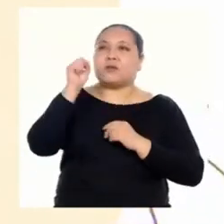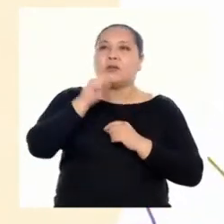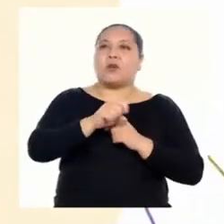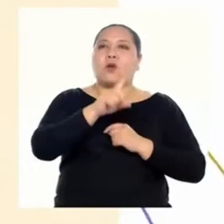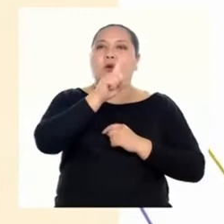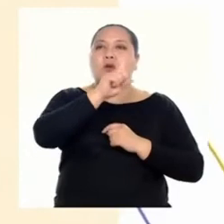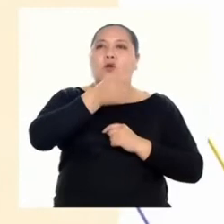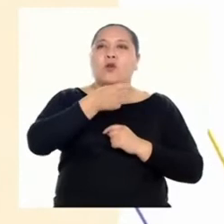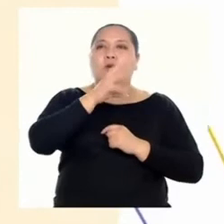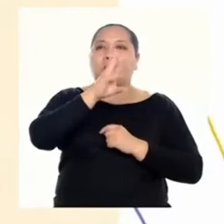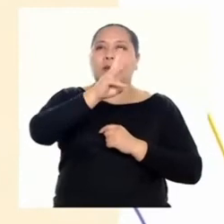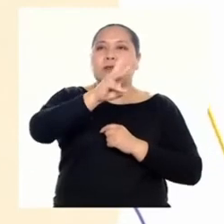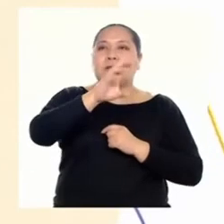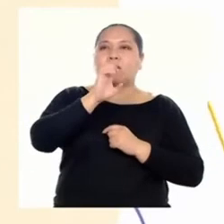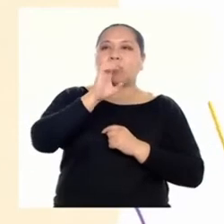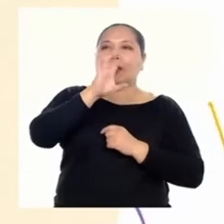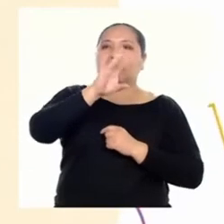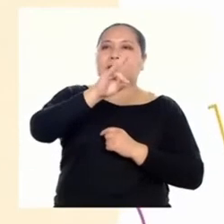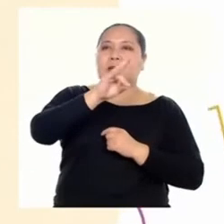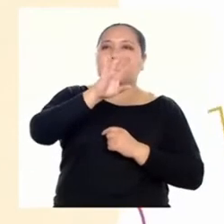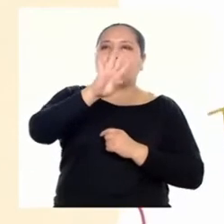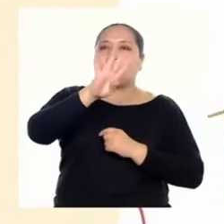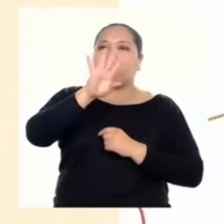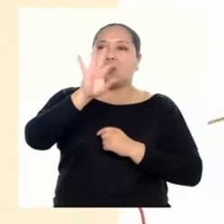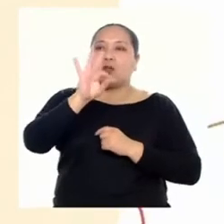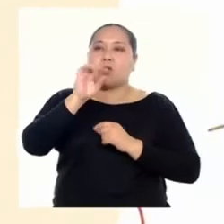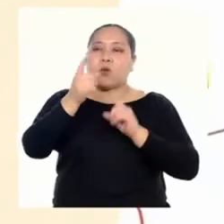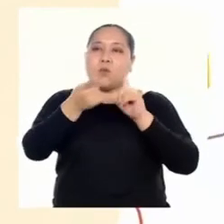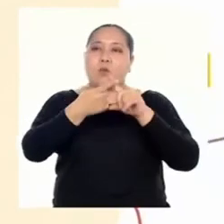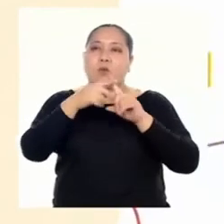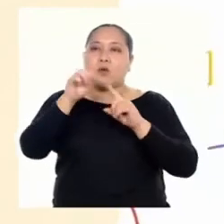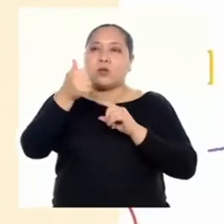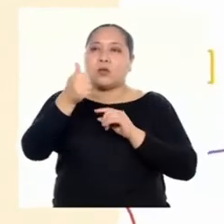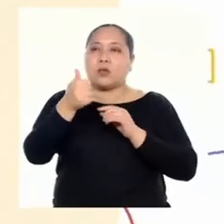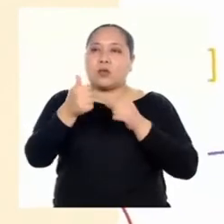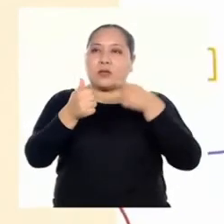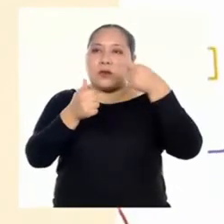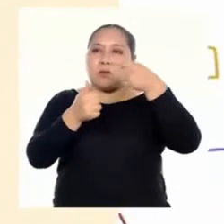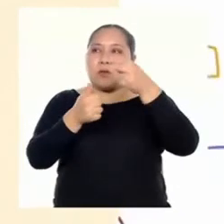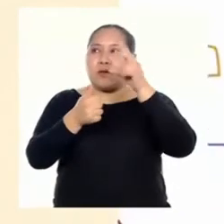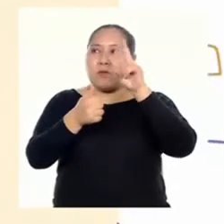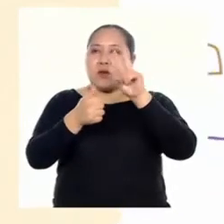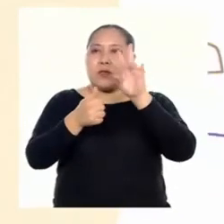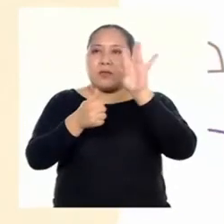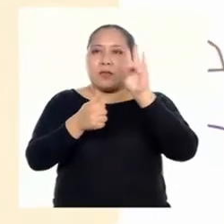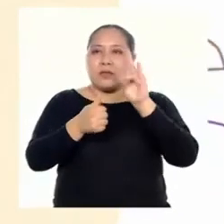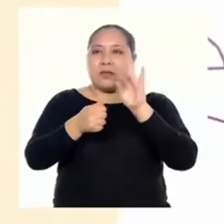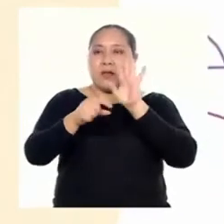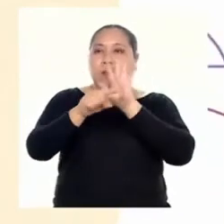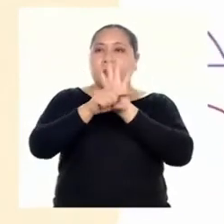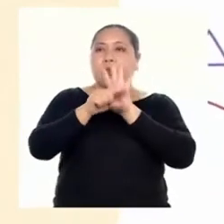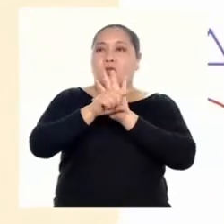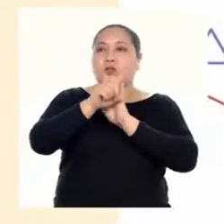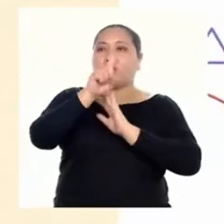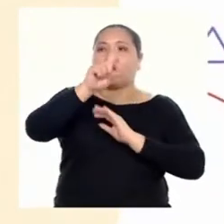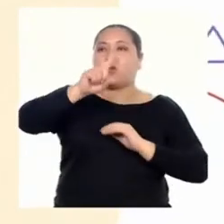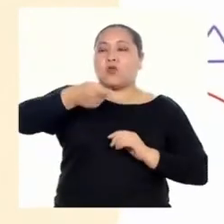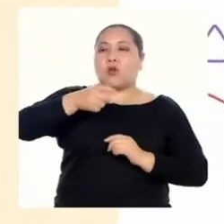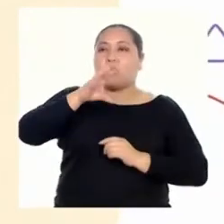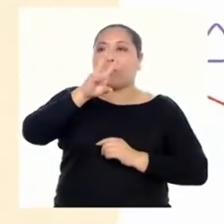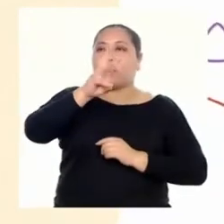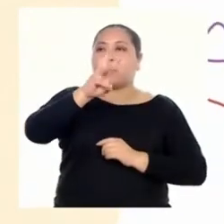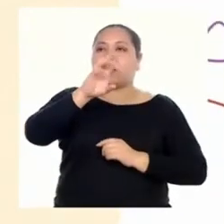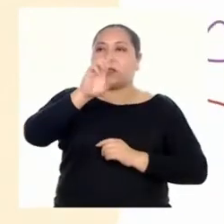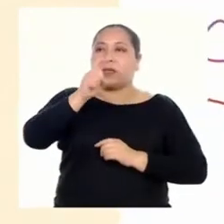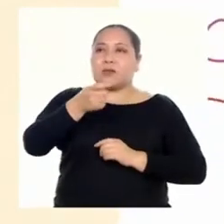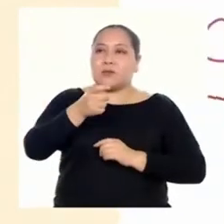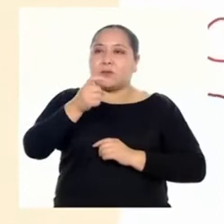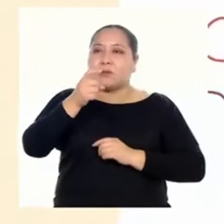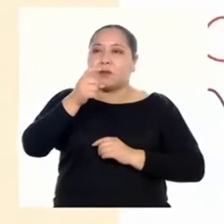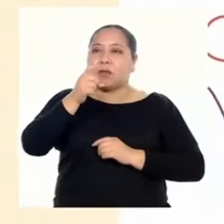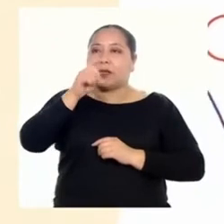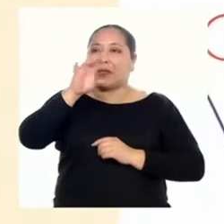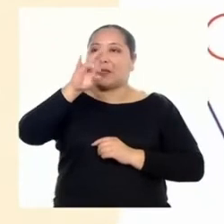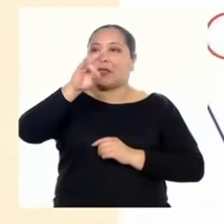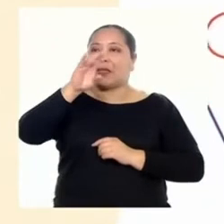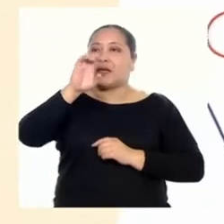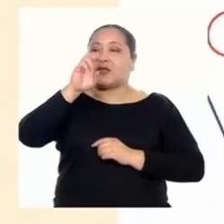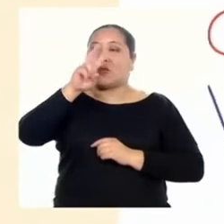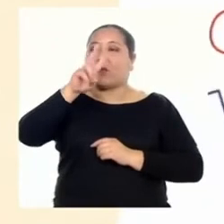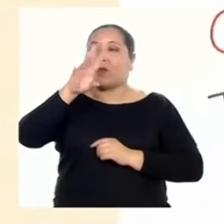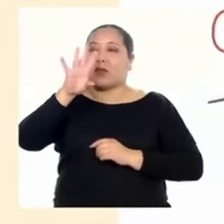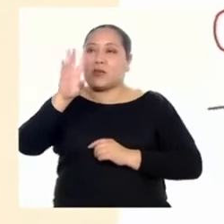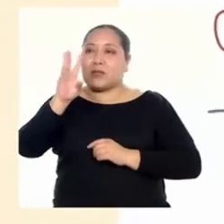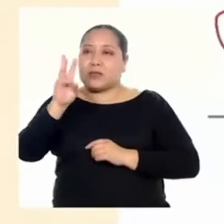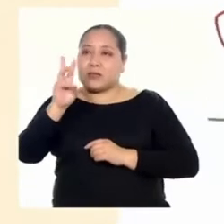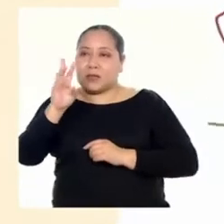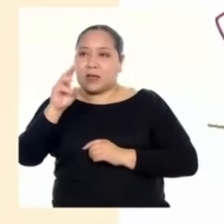,6749 por 10 elevado a la menos 27 menos 1,6726 por 10